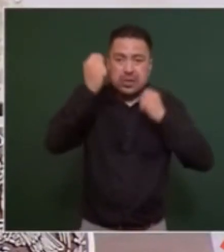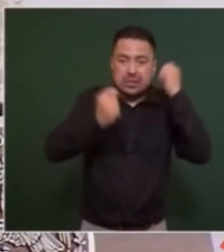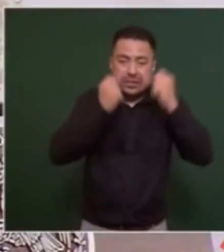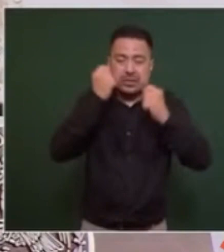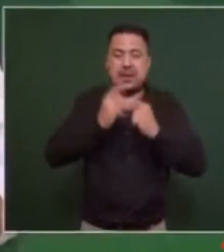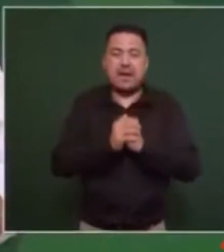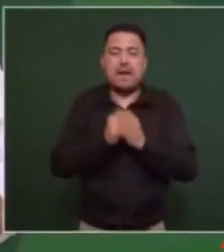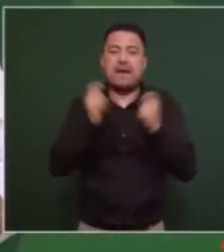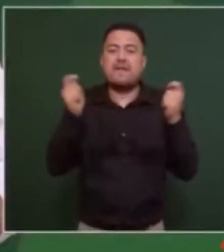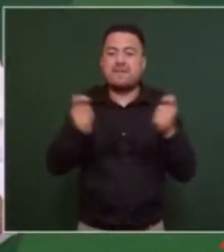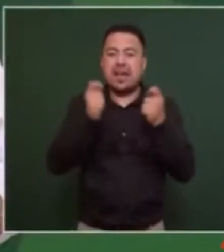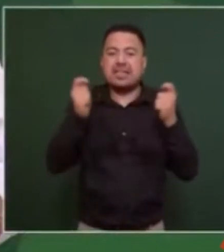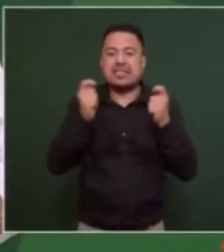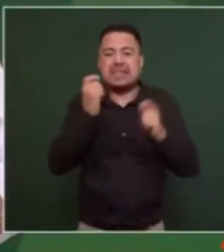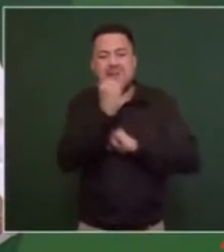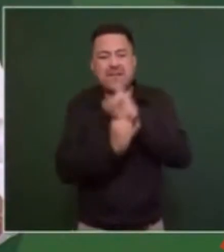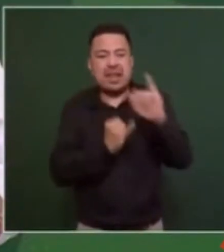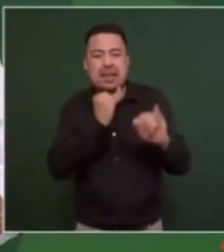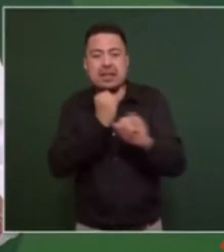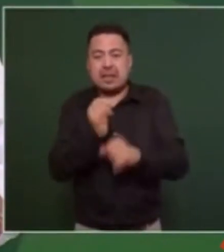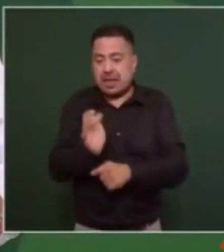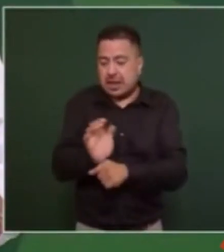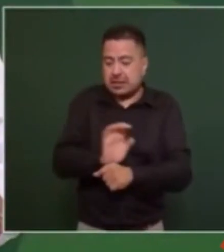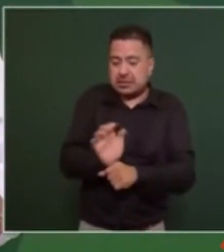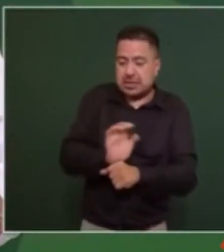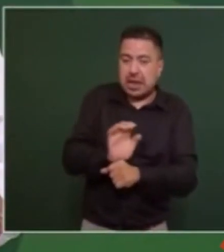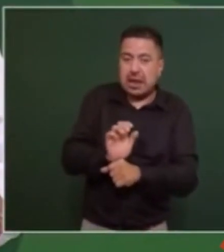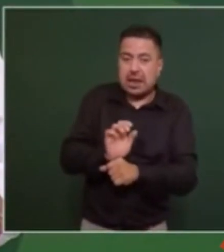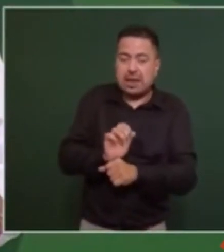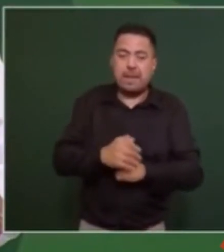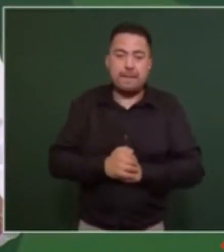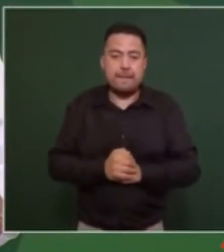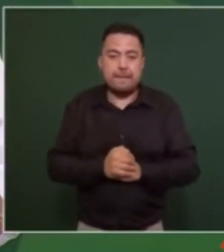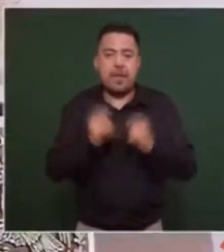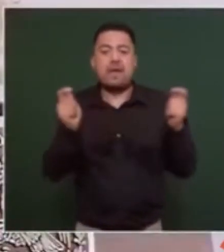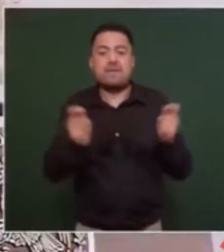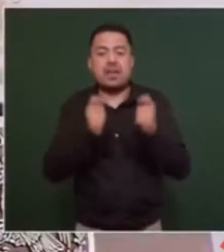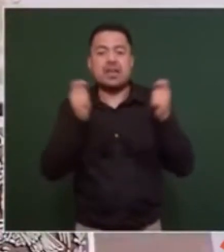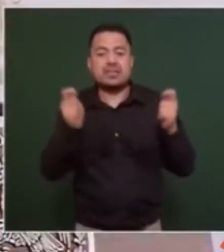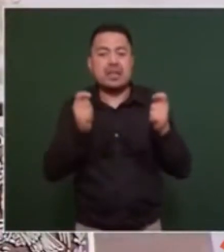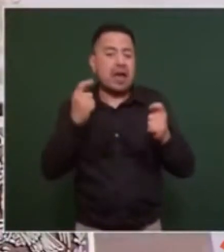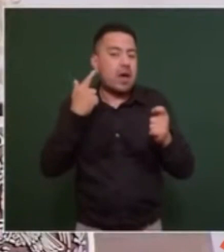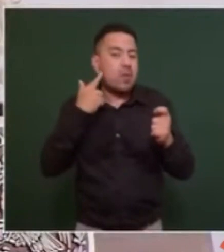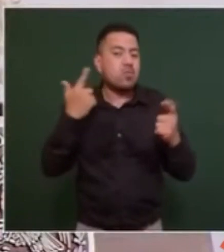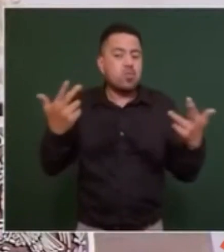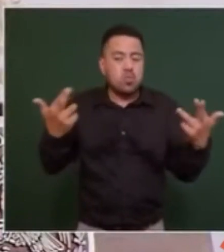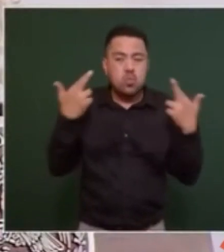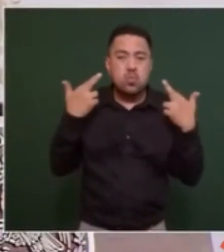el Festival Internacional de Cine, Festival de la Música,